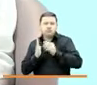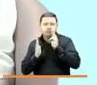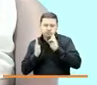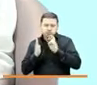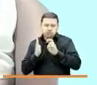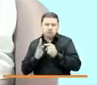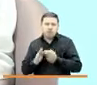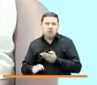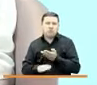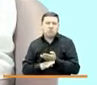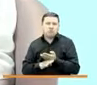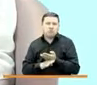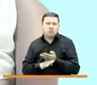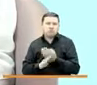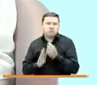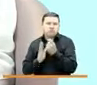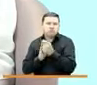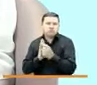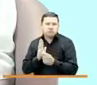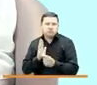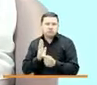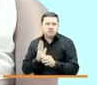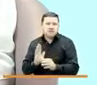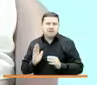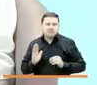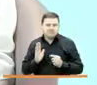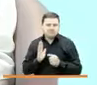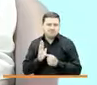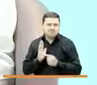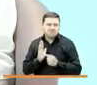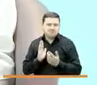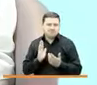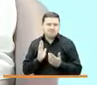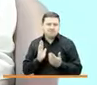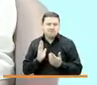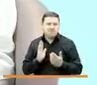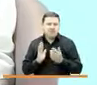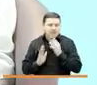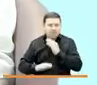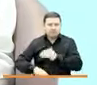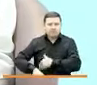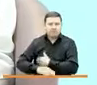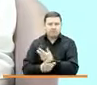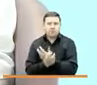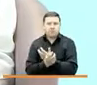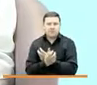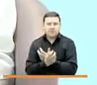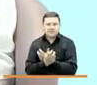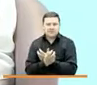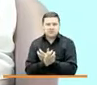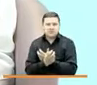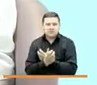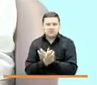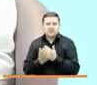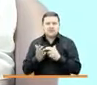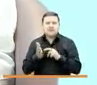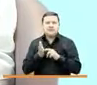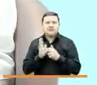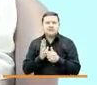propusimos y que fue adoptado por el Ministerio de Ciencias, implica